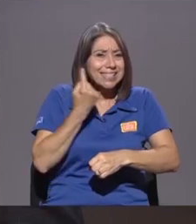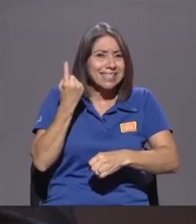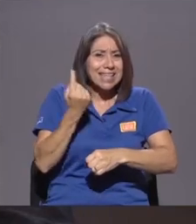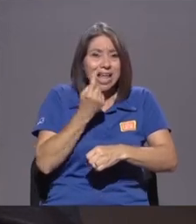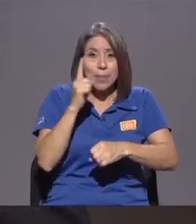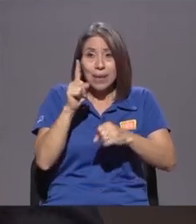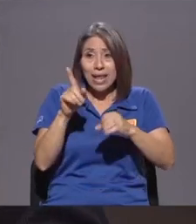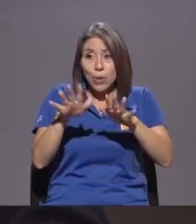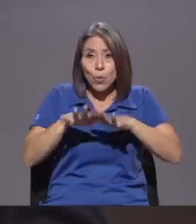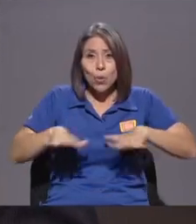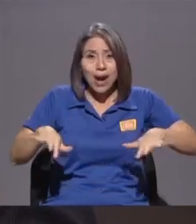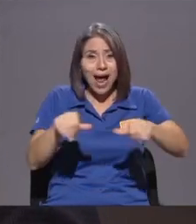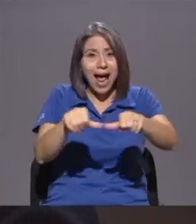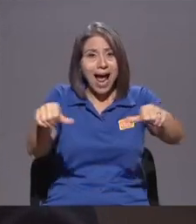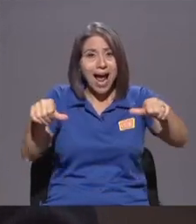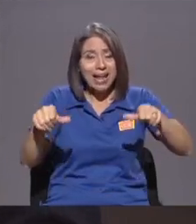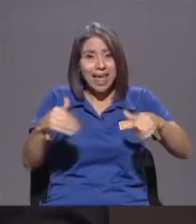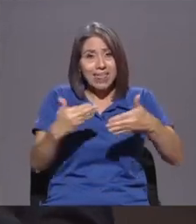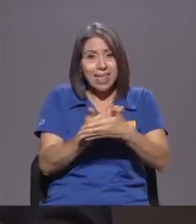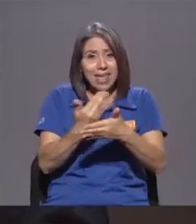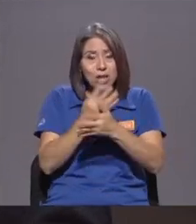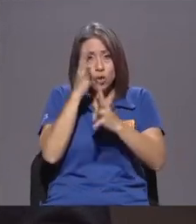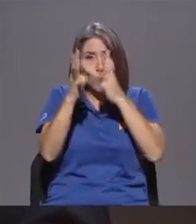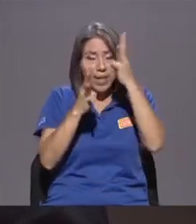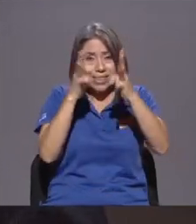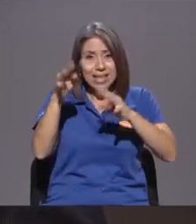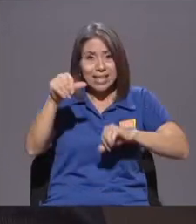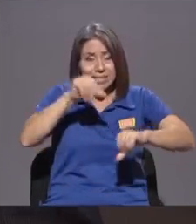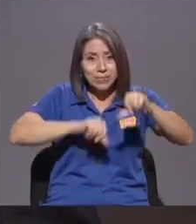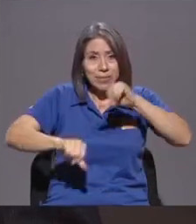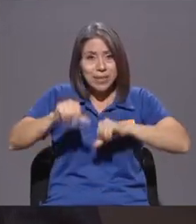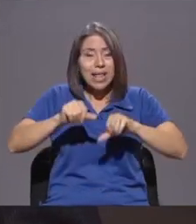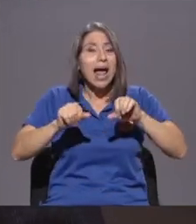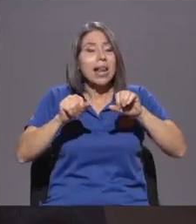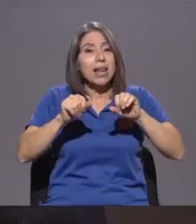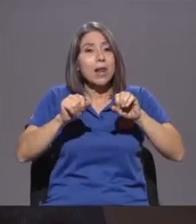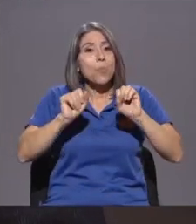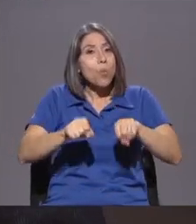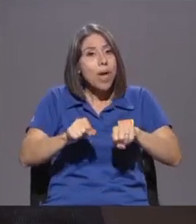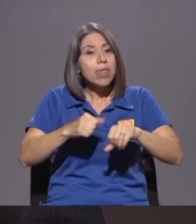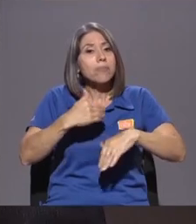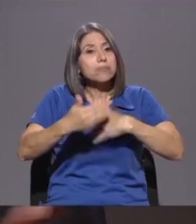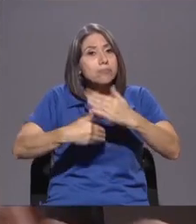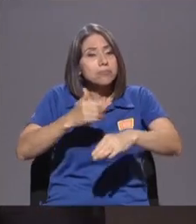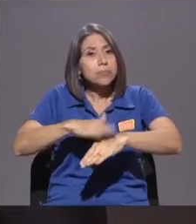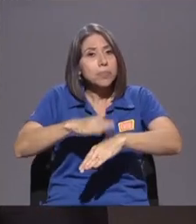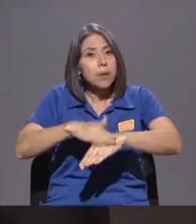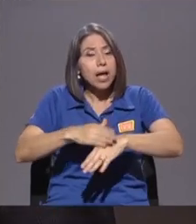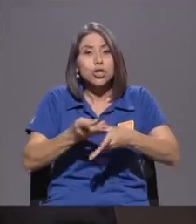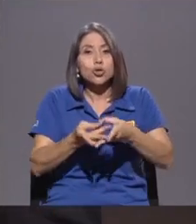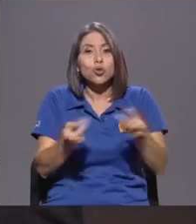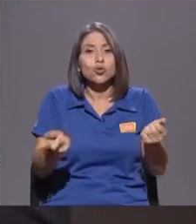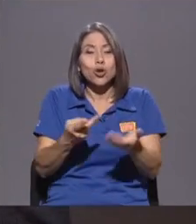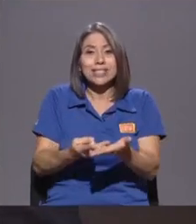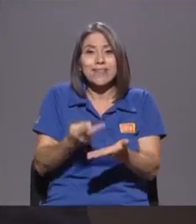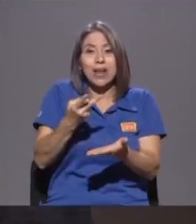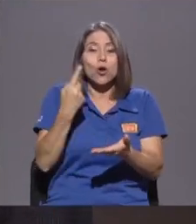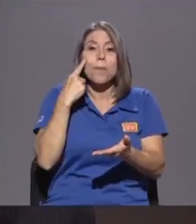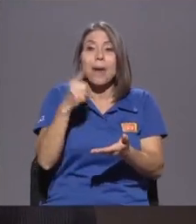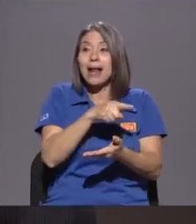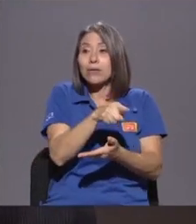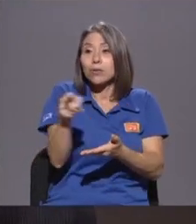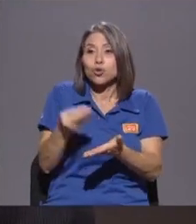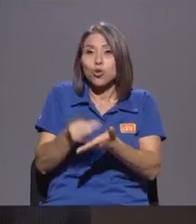un área Por así decirlo De innovación Experimental Y generando Soluciones de valor Para los consumidores Que cumplan